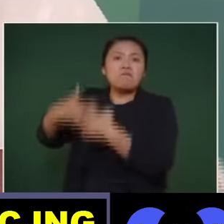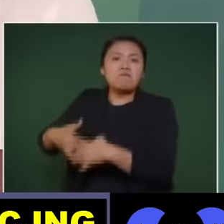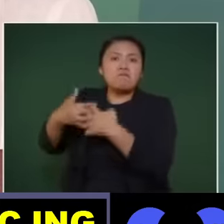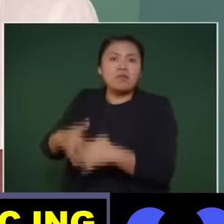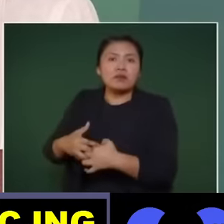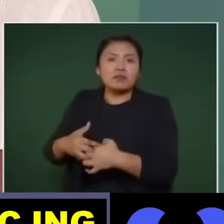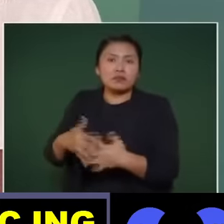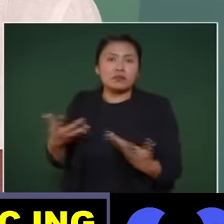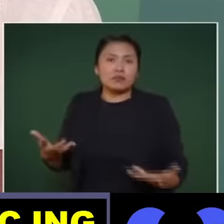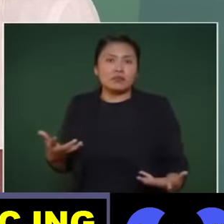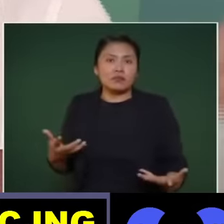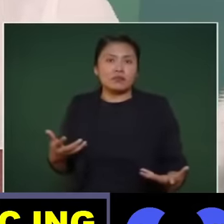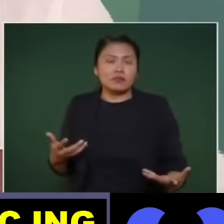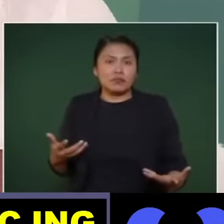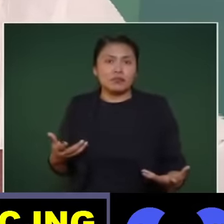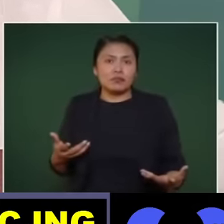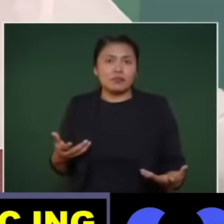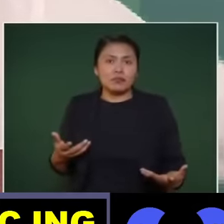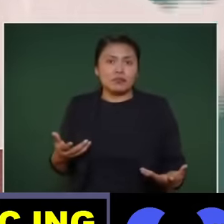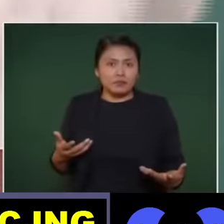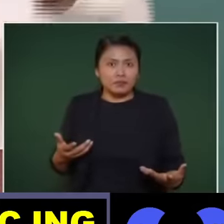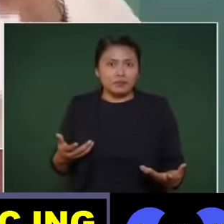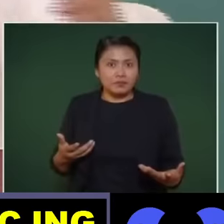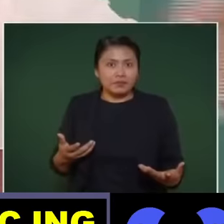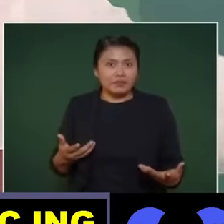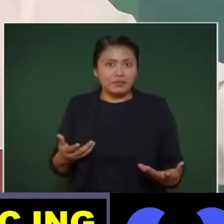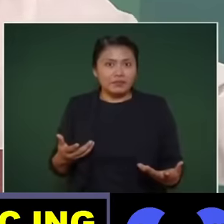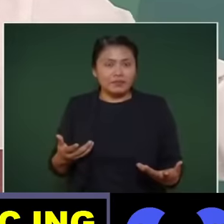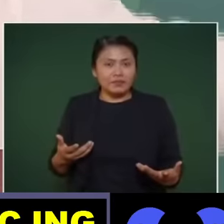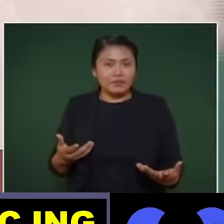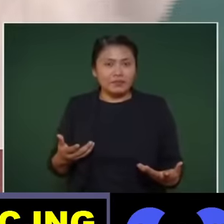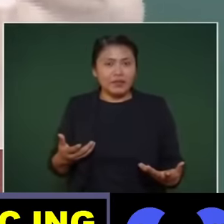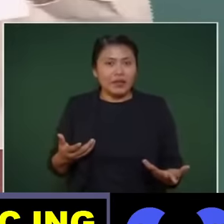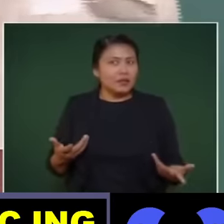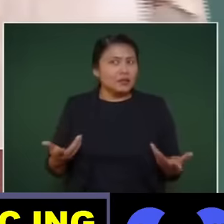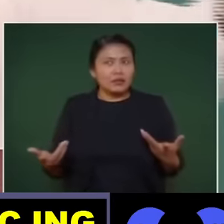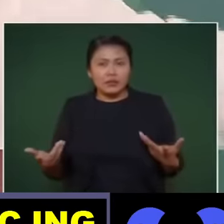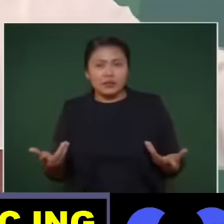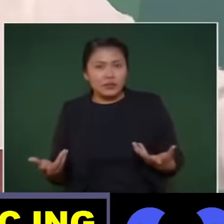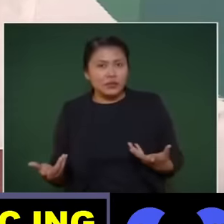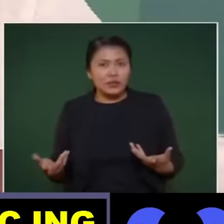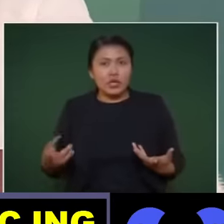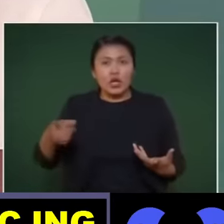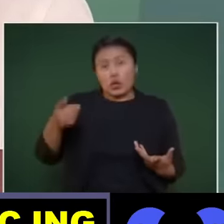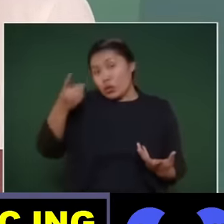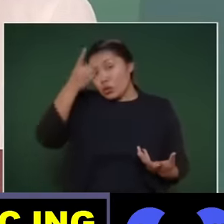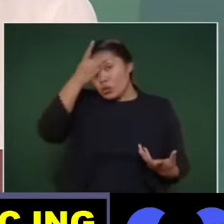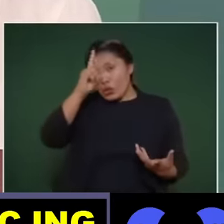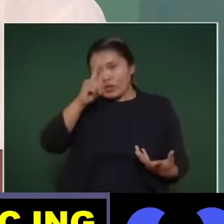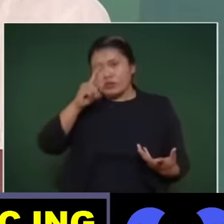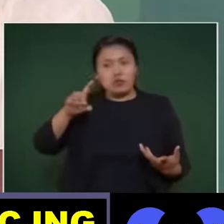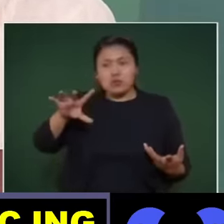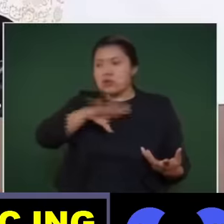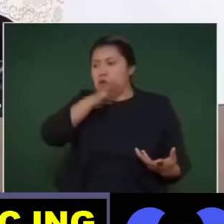a ser de dominio público.